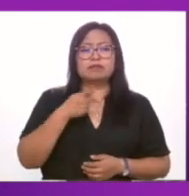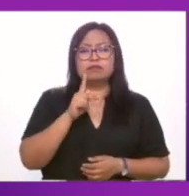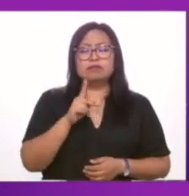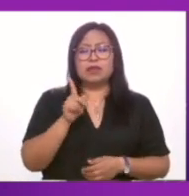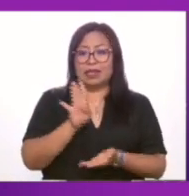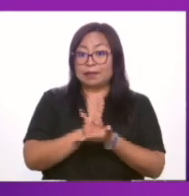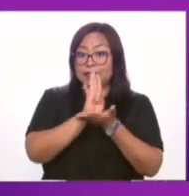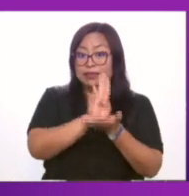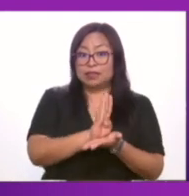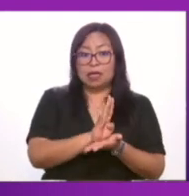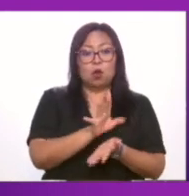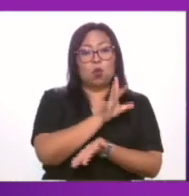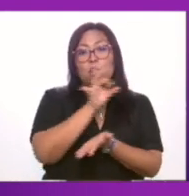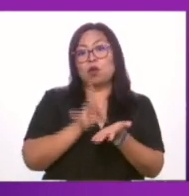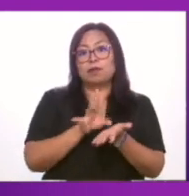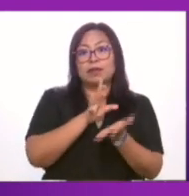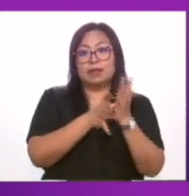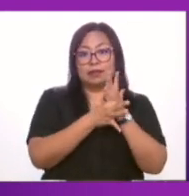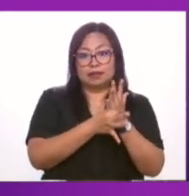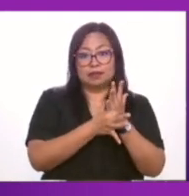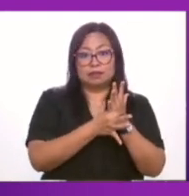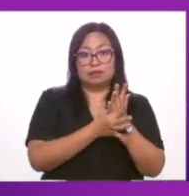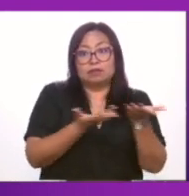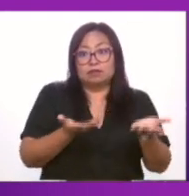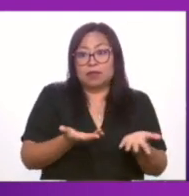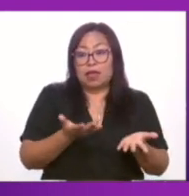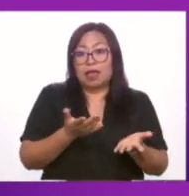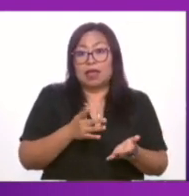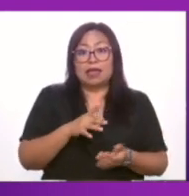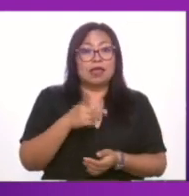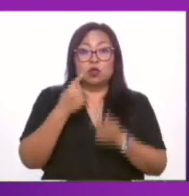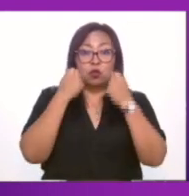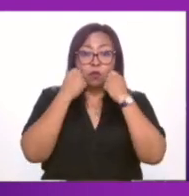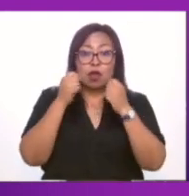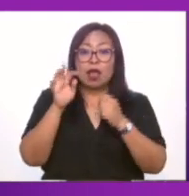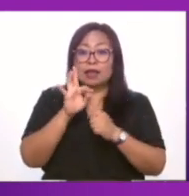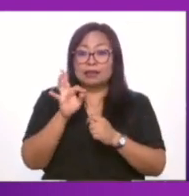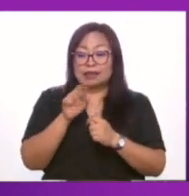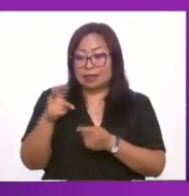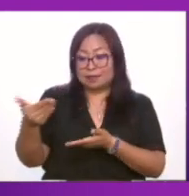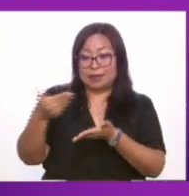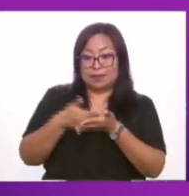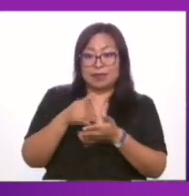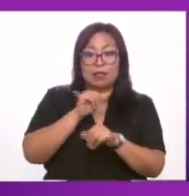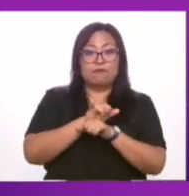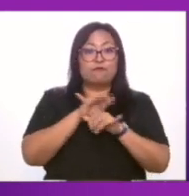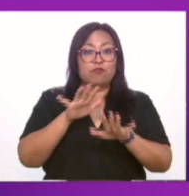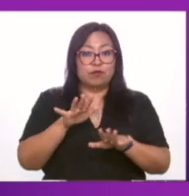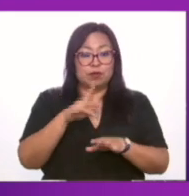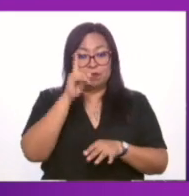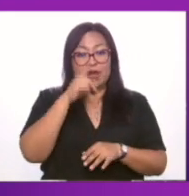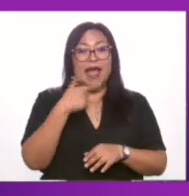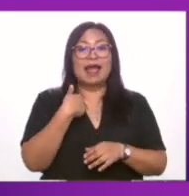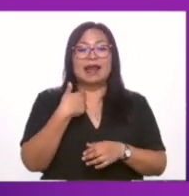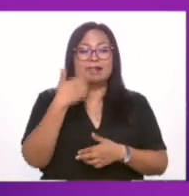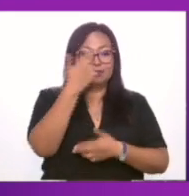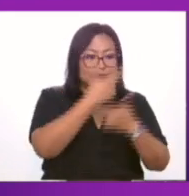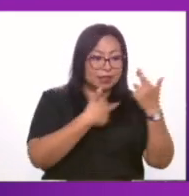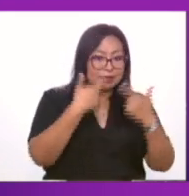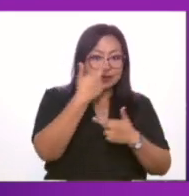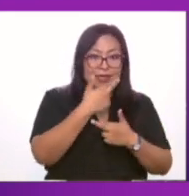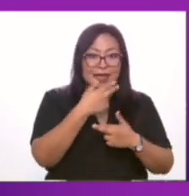únicamente, tajantemente, se limitó a señalar que a pesar de haber turnado la solicitud a la Dirección General para la validación de